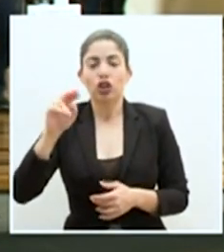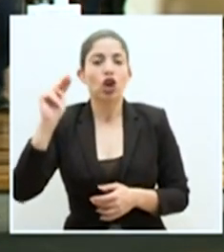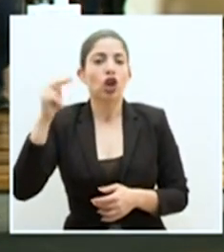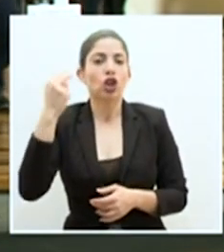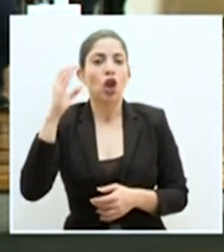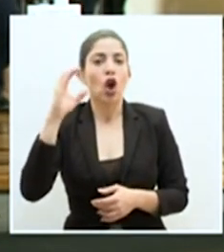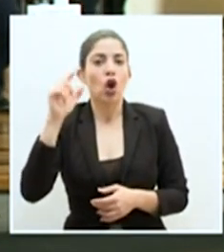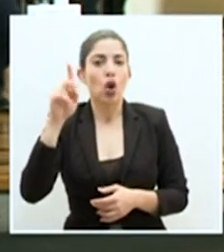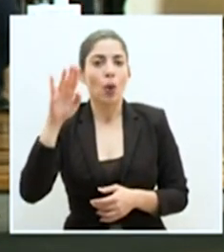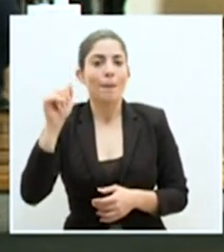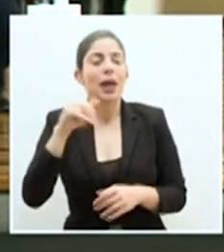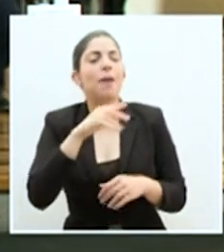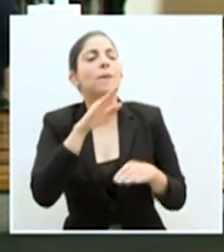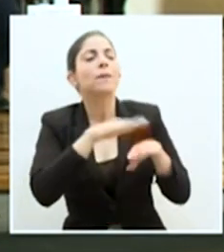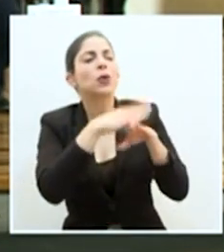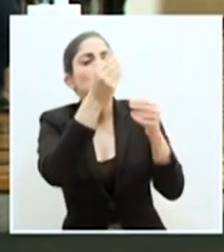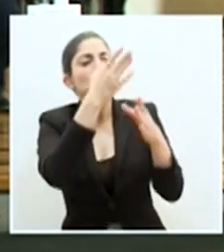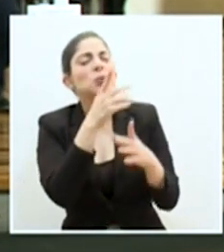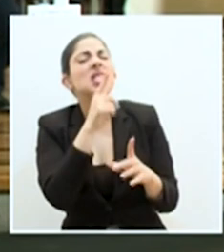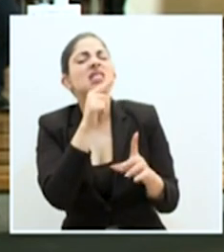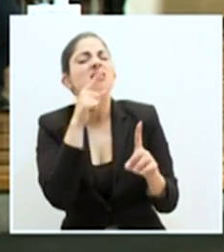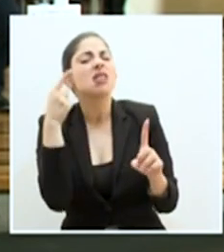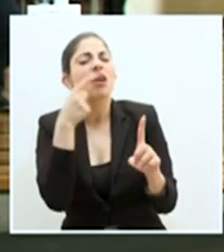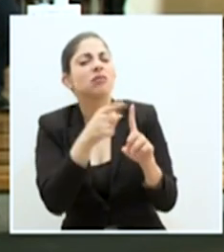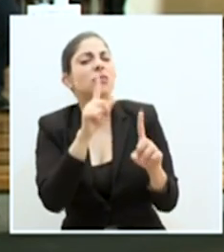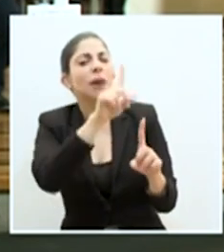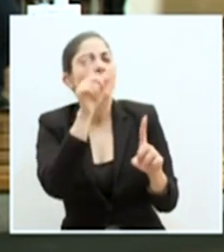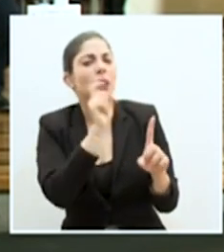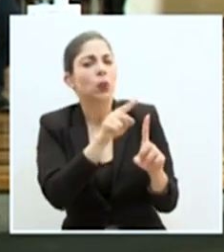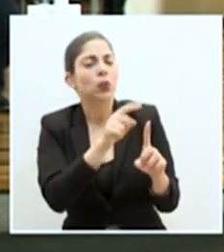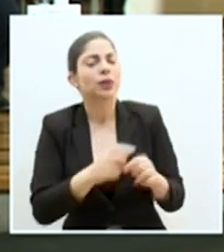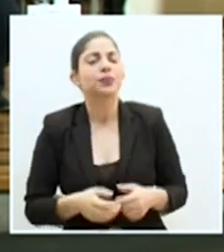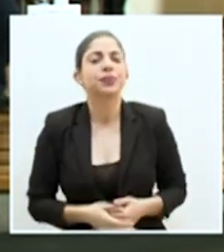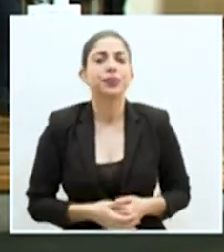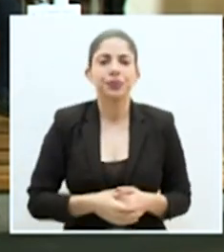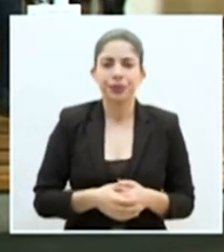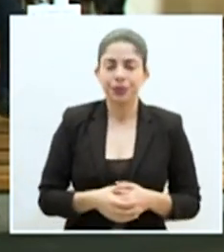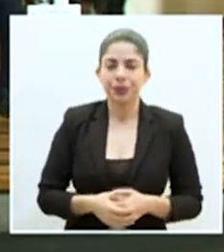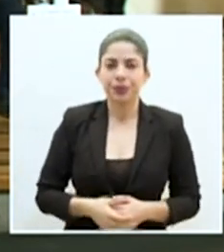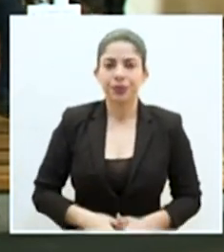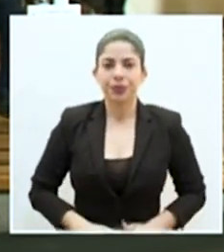Colombia. Por favor, indicarnos a qué jerarca va realizada su consulta.